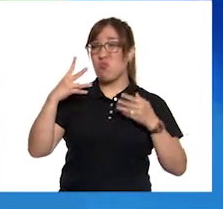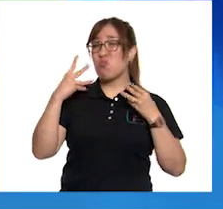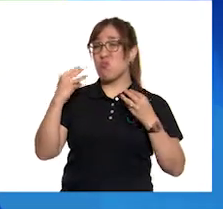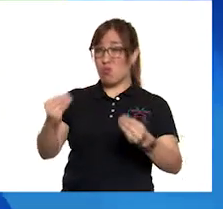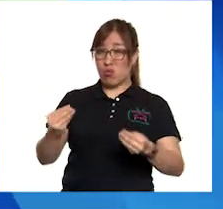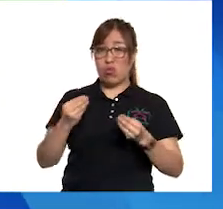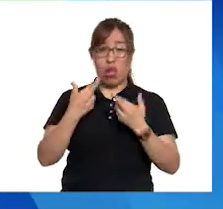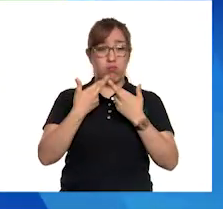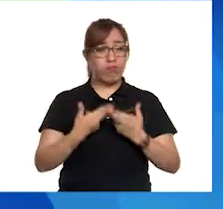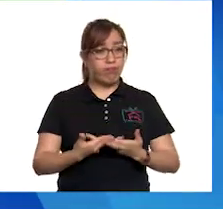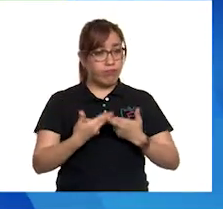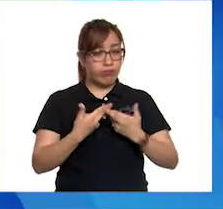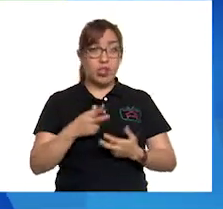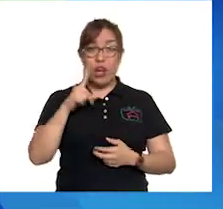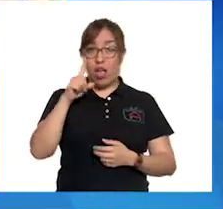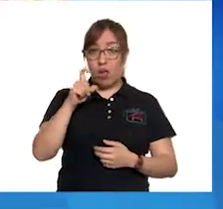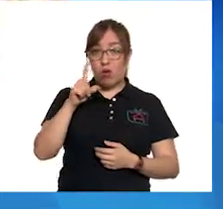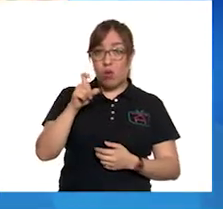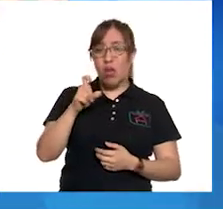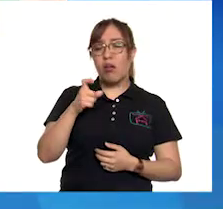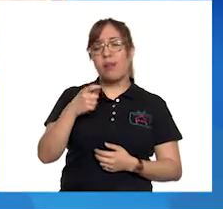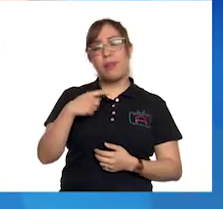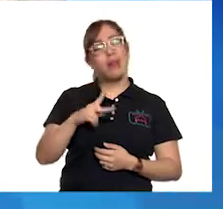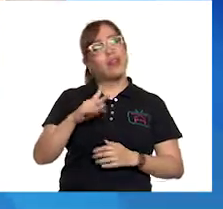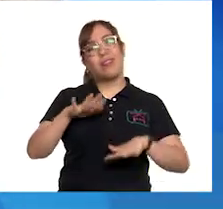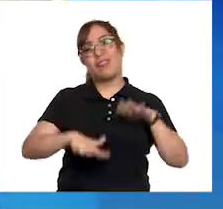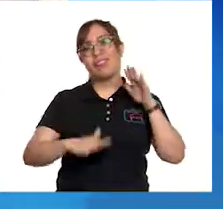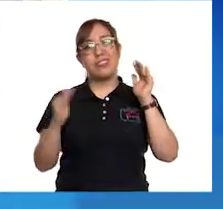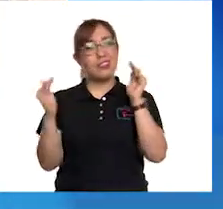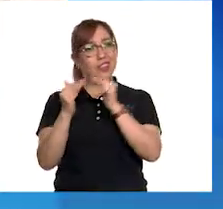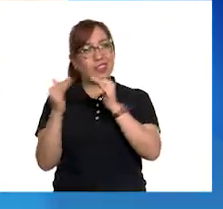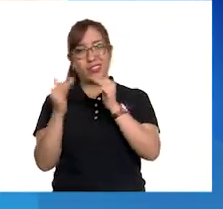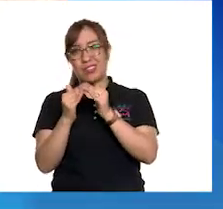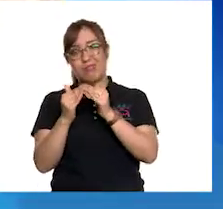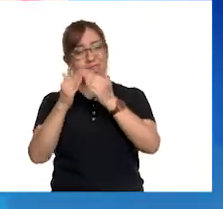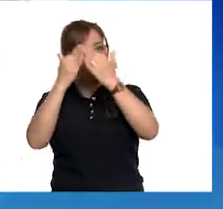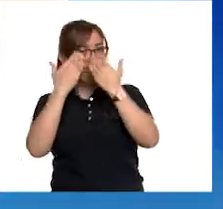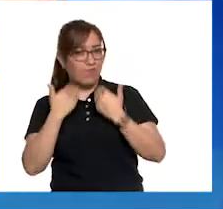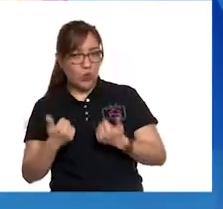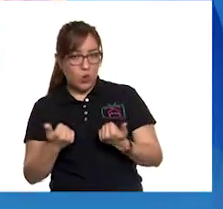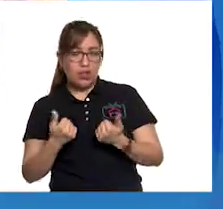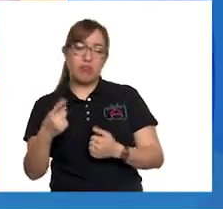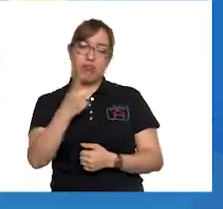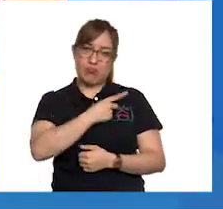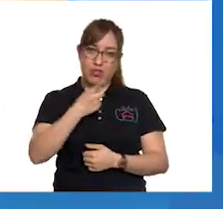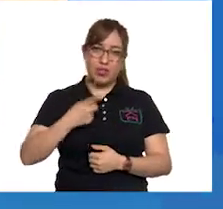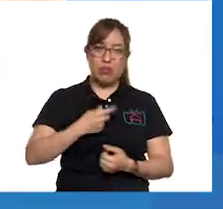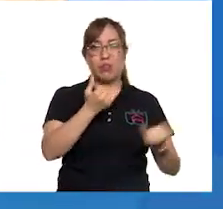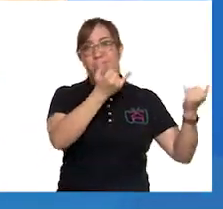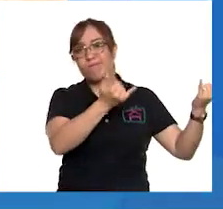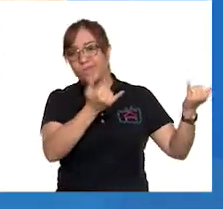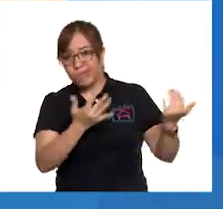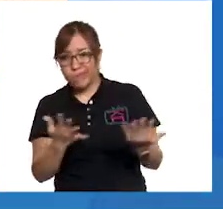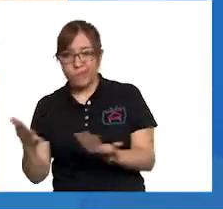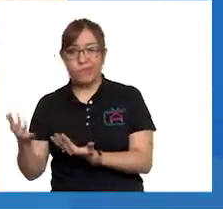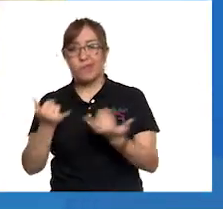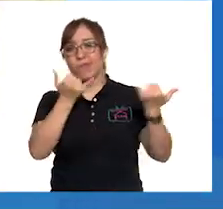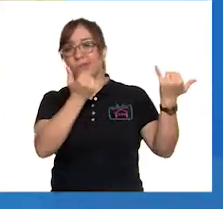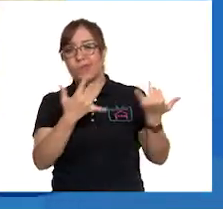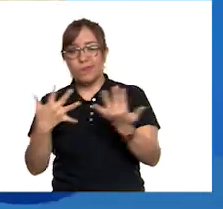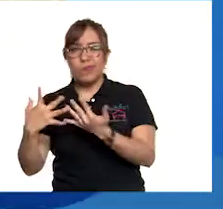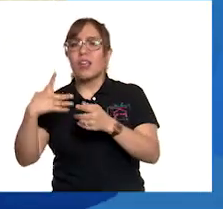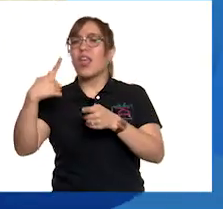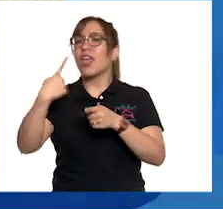podemos tenerla en nuestras casas. Entonces, tenemos que acarrearla. Eso nos toca a las mujeres,